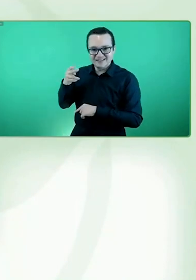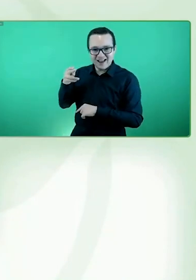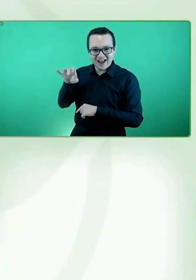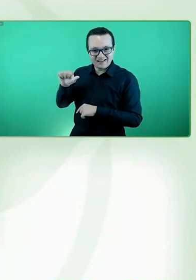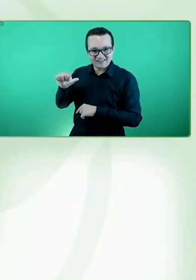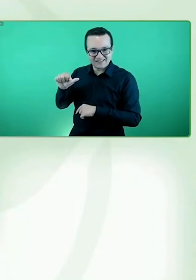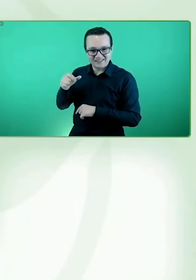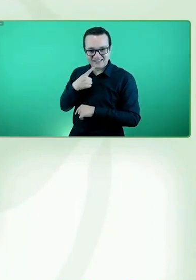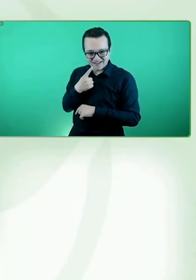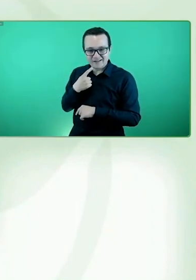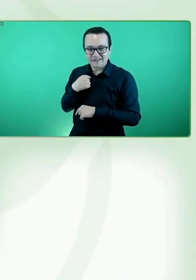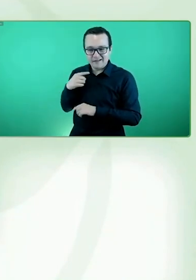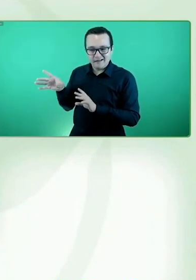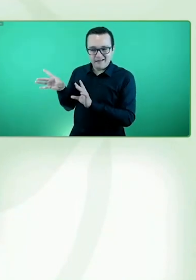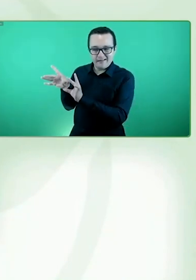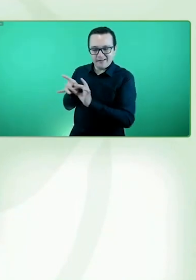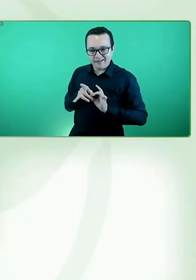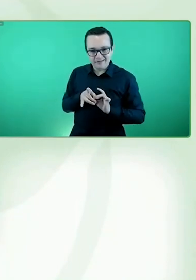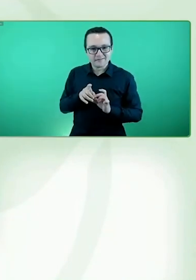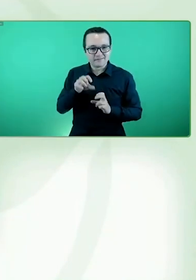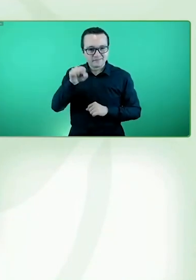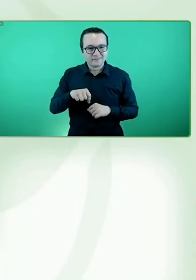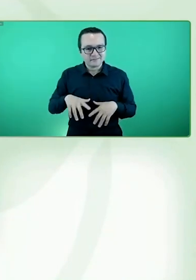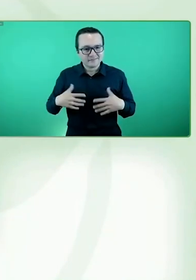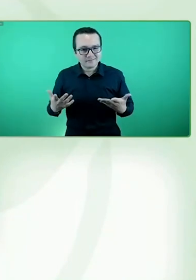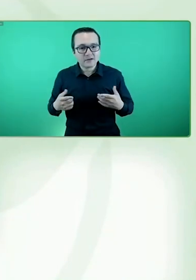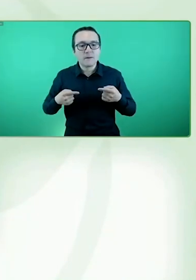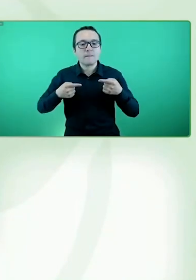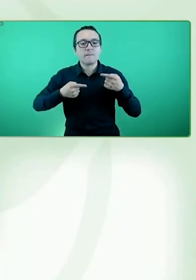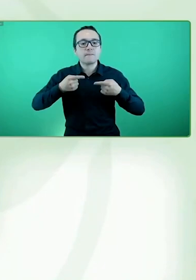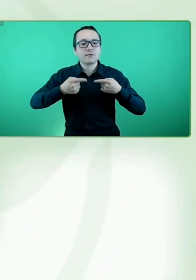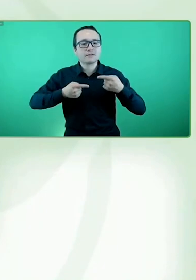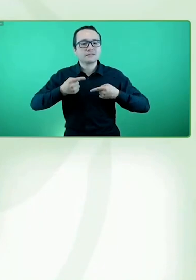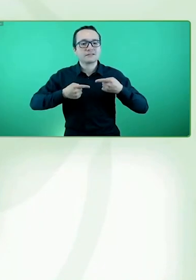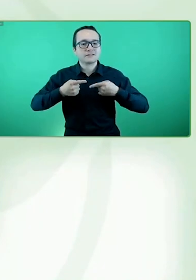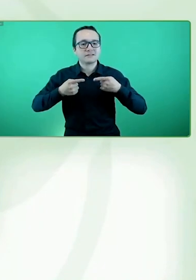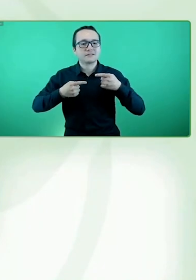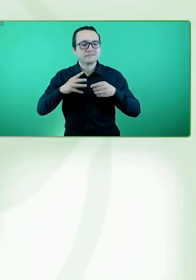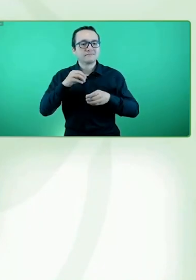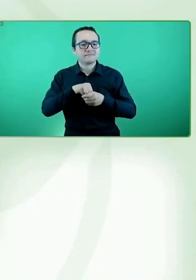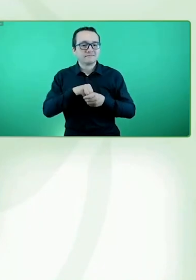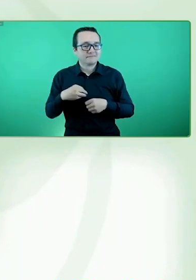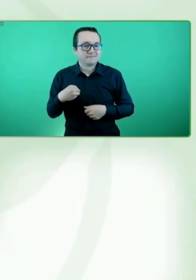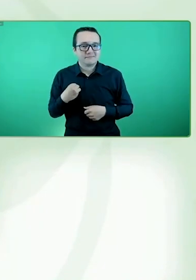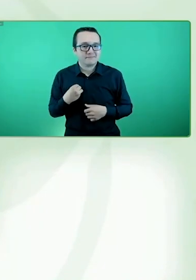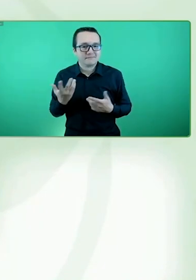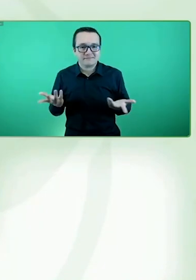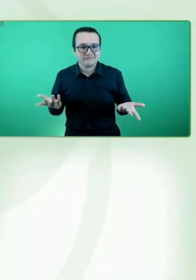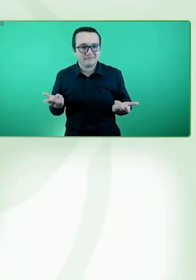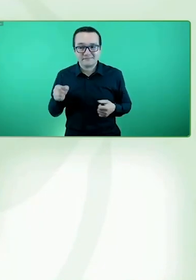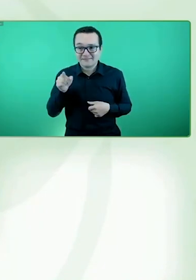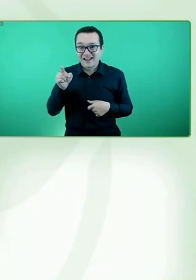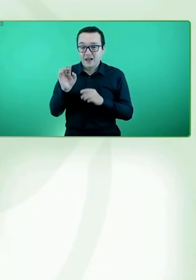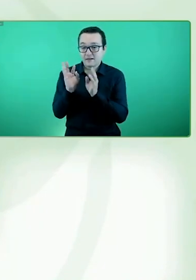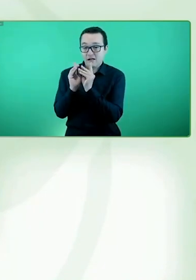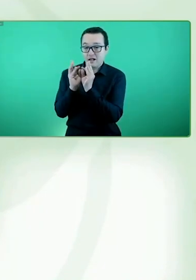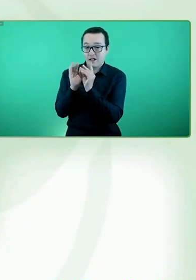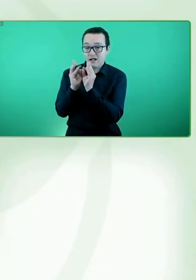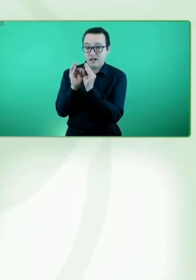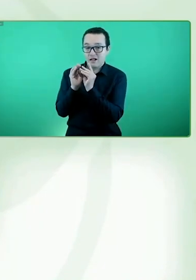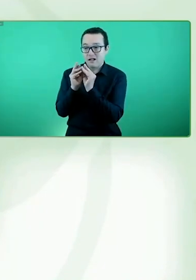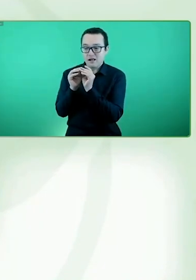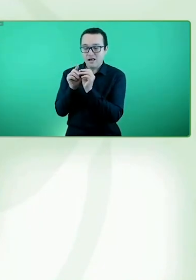la vida política, porque efectivamente es ahí donde se toman las decisiones y nosotros queremos ser